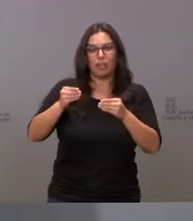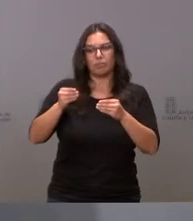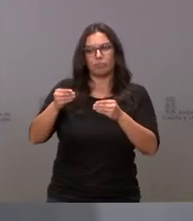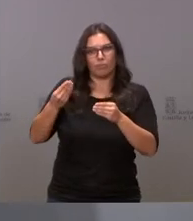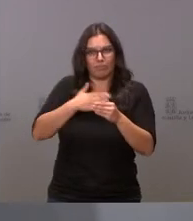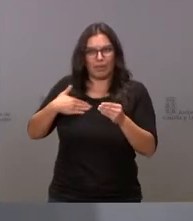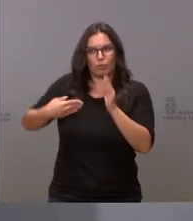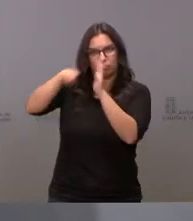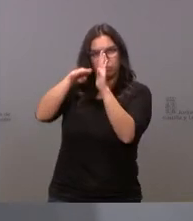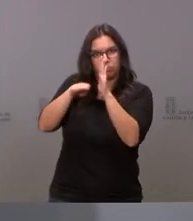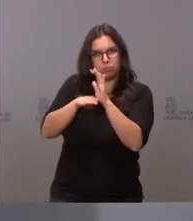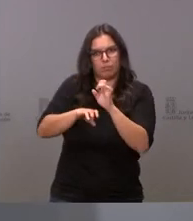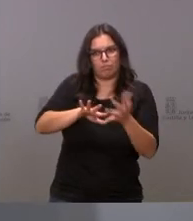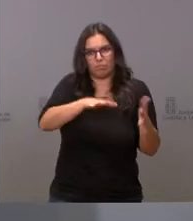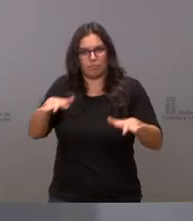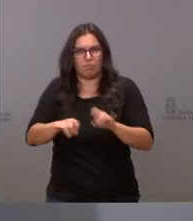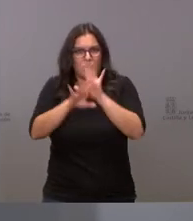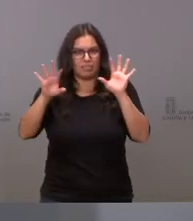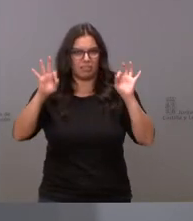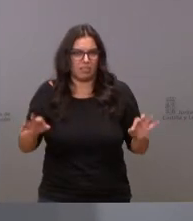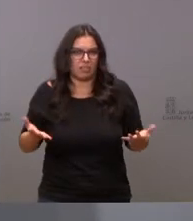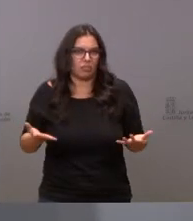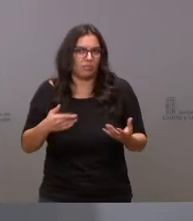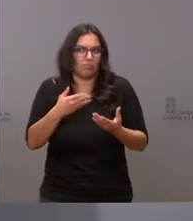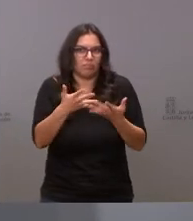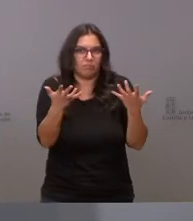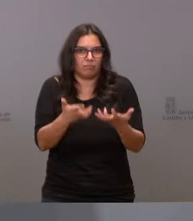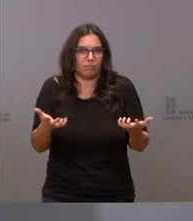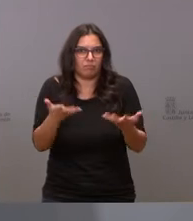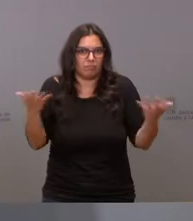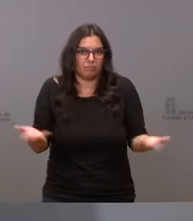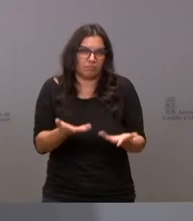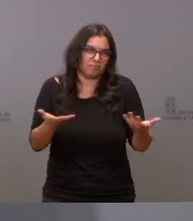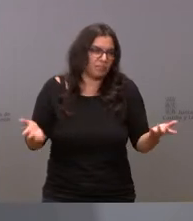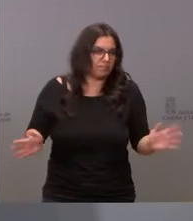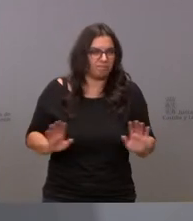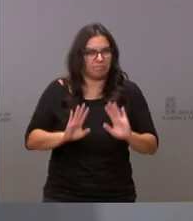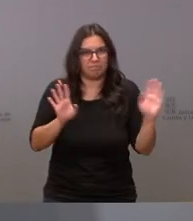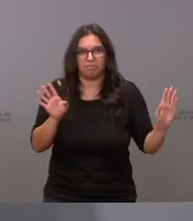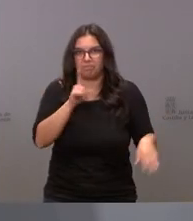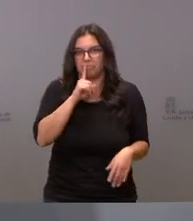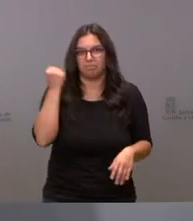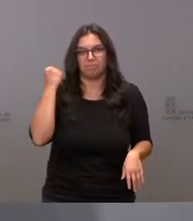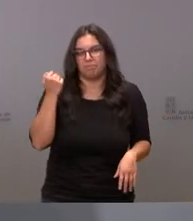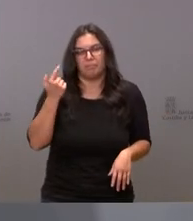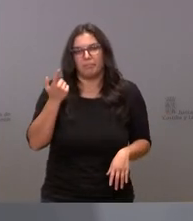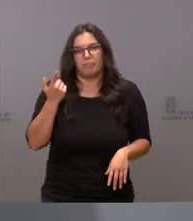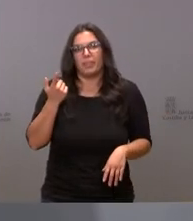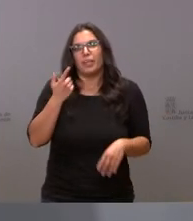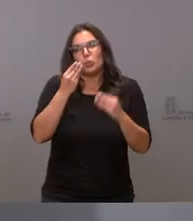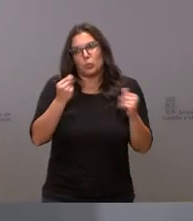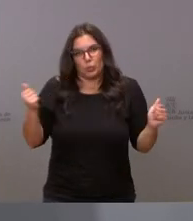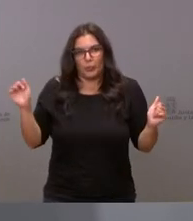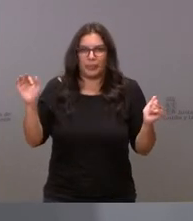en algo un poquito más positivo esto es no voy a calificarlo ¿verdad? pero vamos a decirlo suavemente